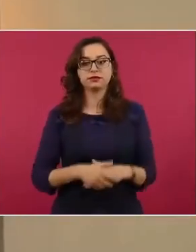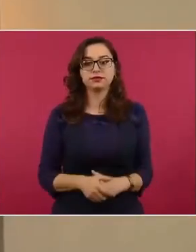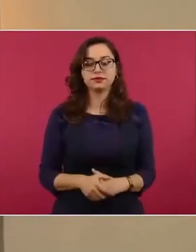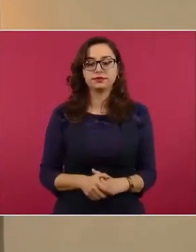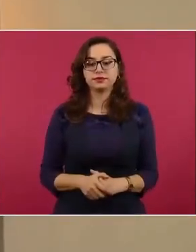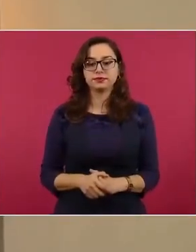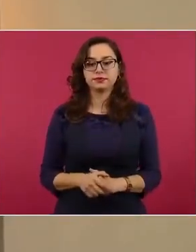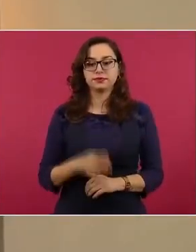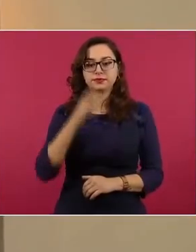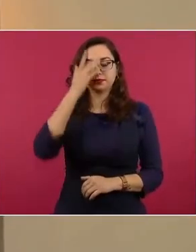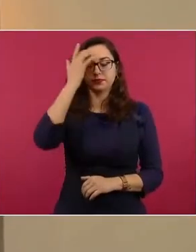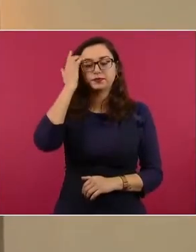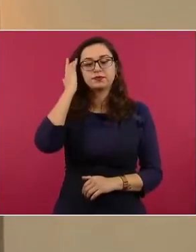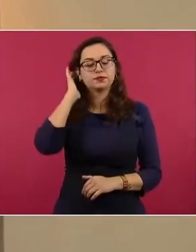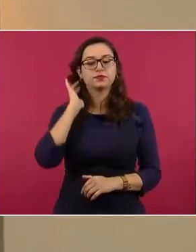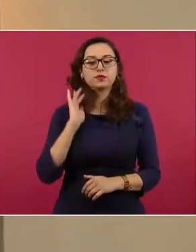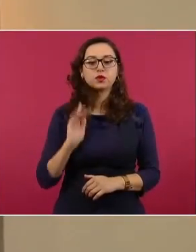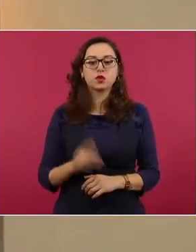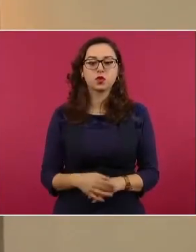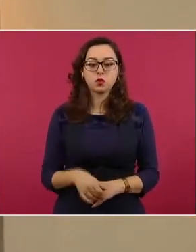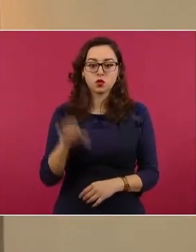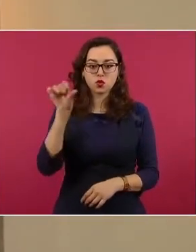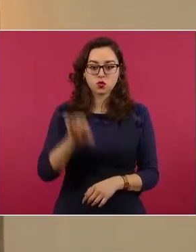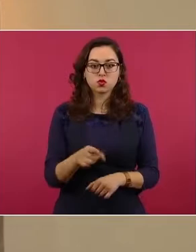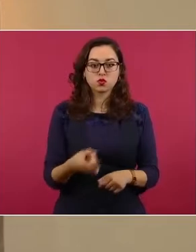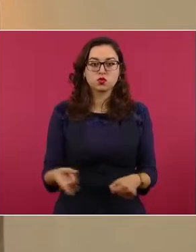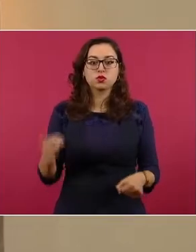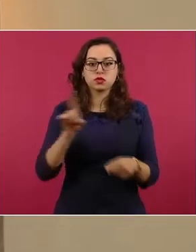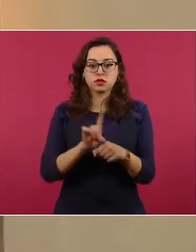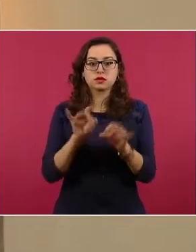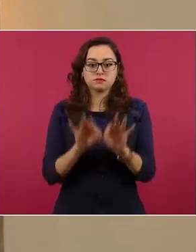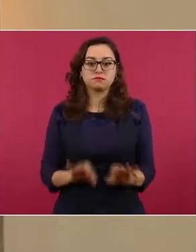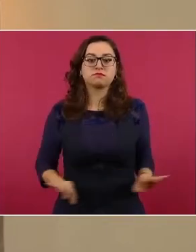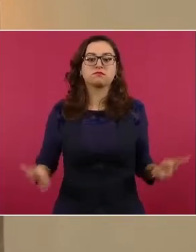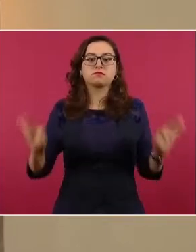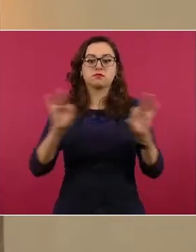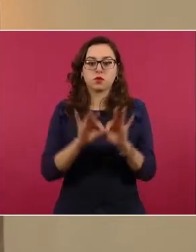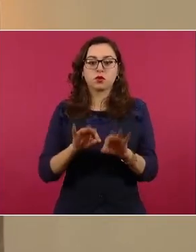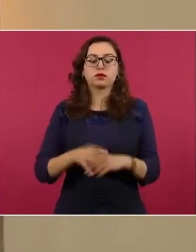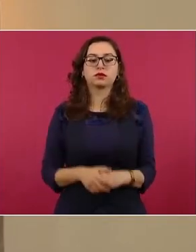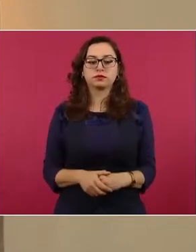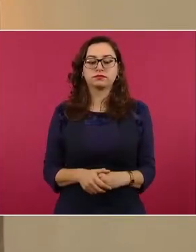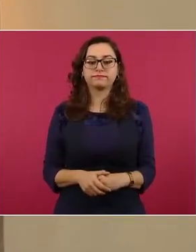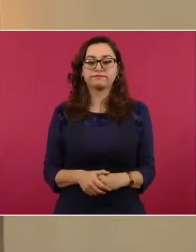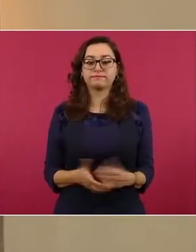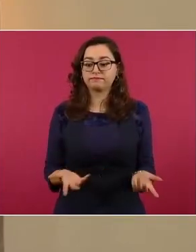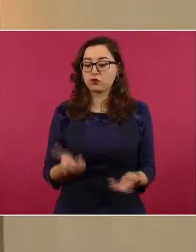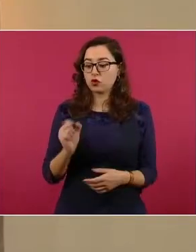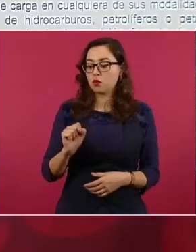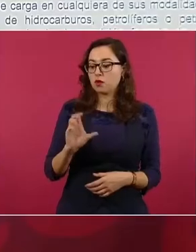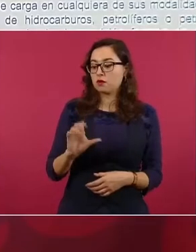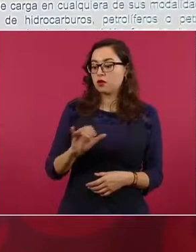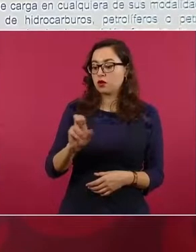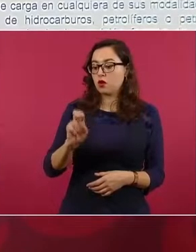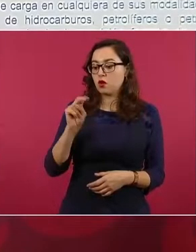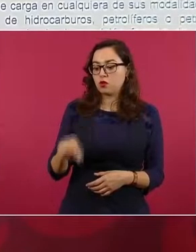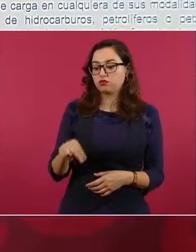El día de hoy es un día importante, porque hoy la Suprema Corte de Justicia va a votar el proyecto que